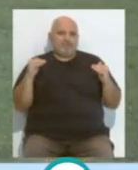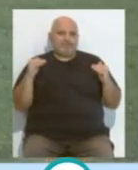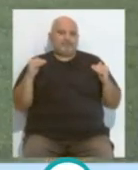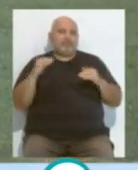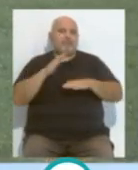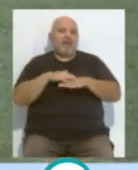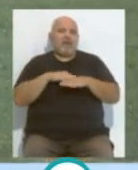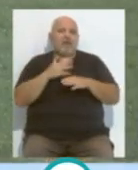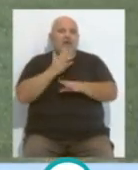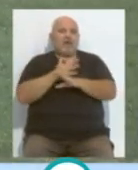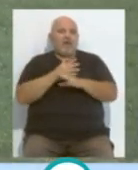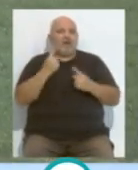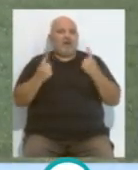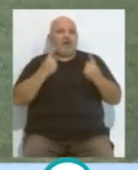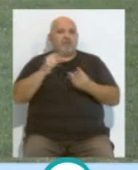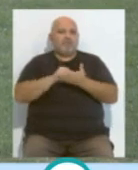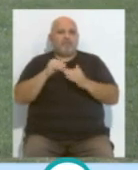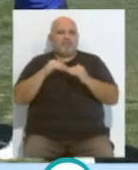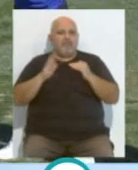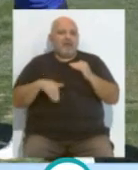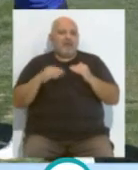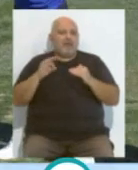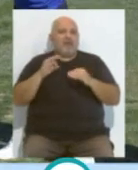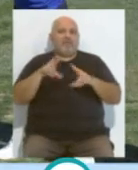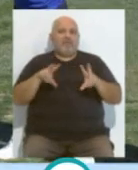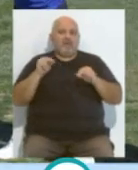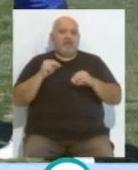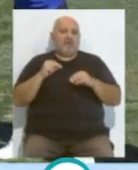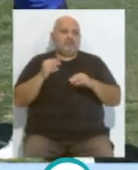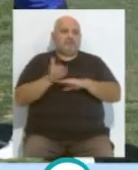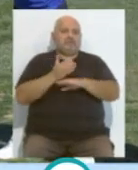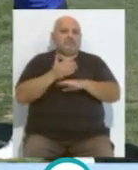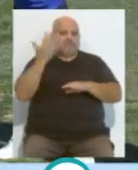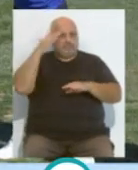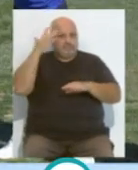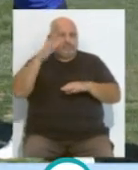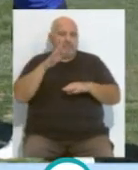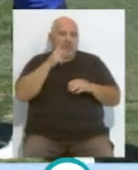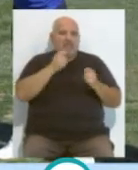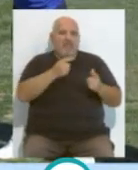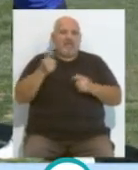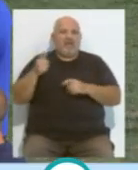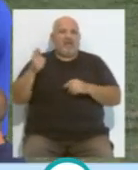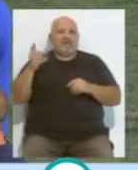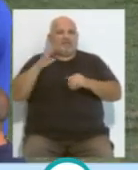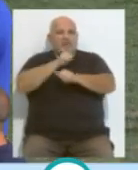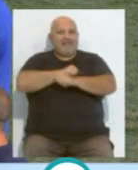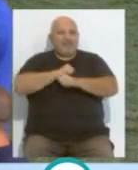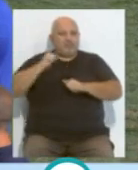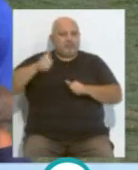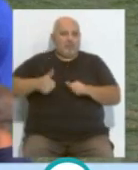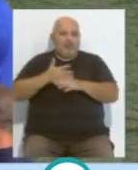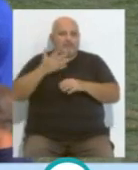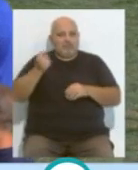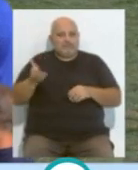jugadores con menos minutos, menos habituales, finalizaron los partidos, tuvieron su descanso merecido